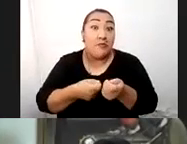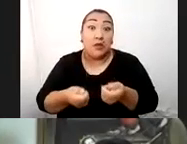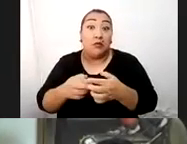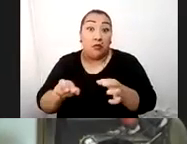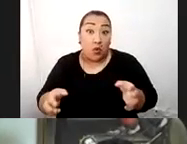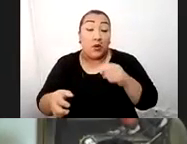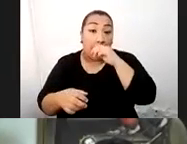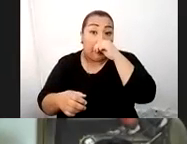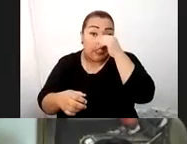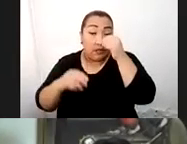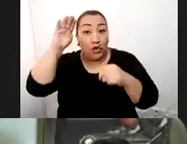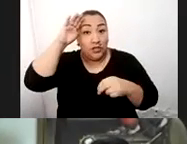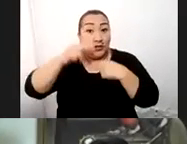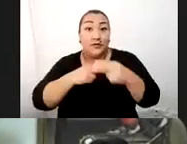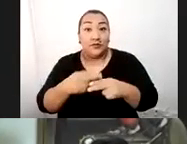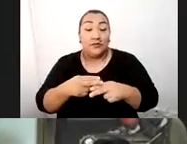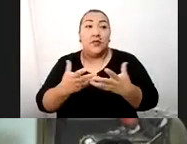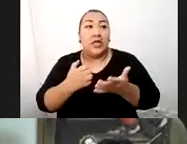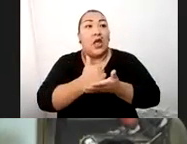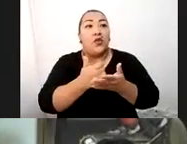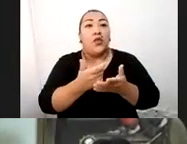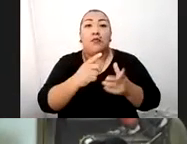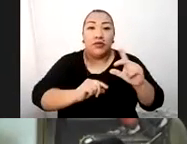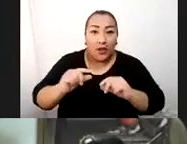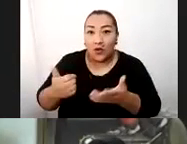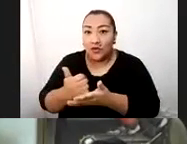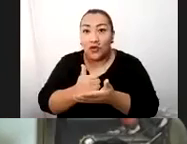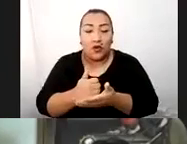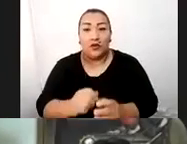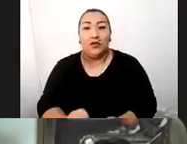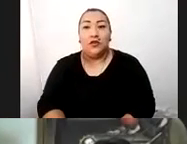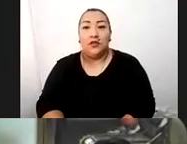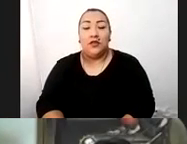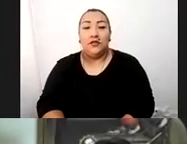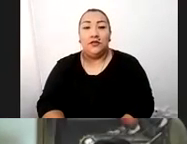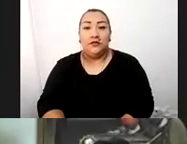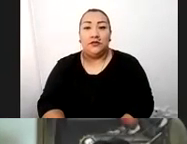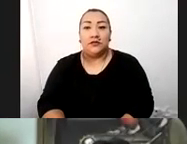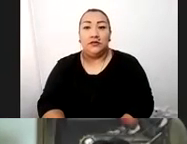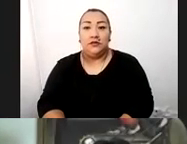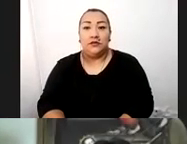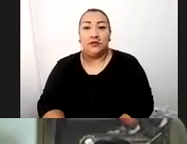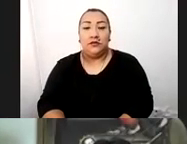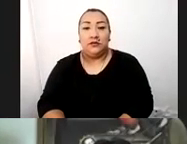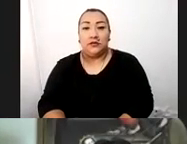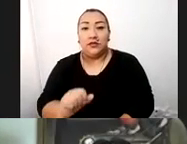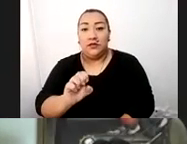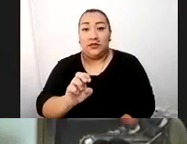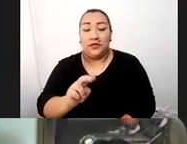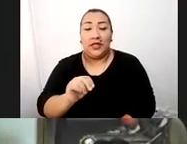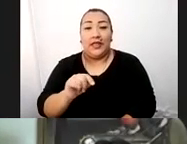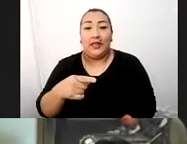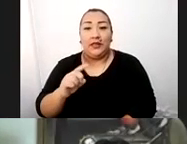ejemplo, la Policía Nacional, los hermanos militares, serenazgo, limpieza pública,